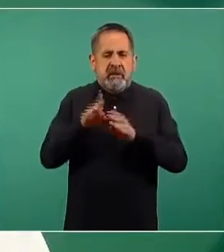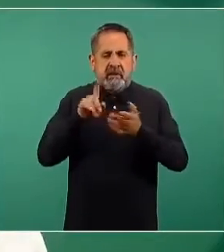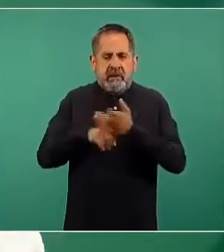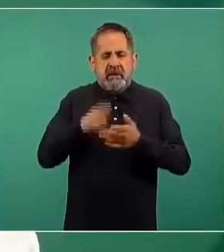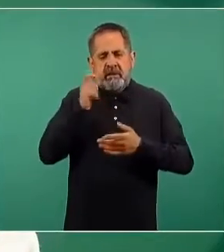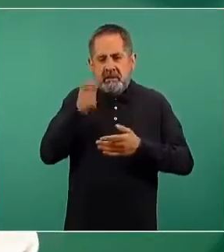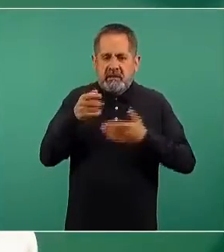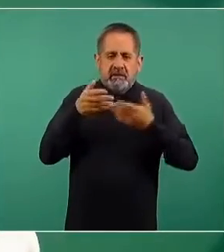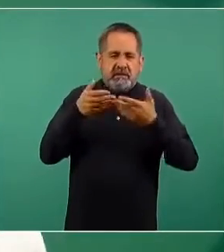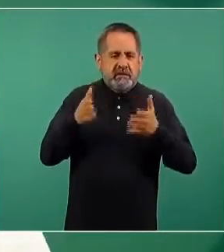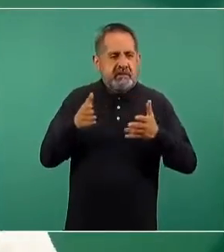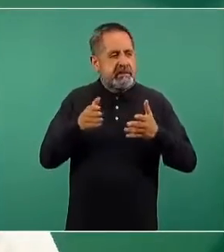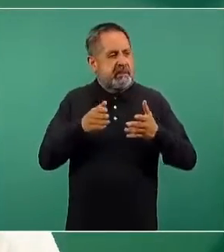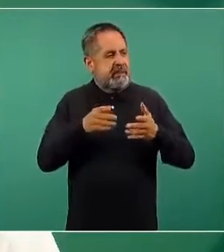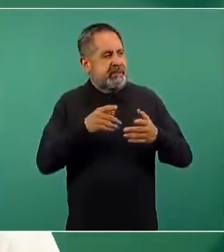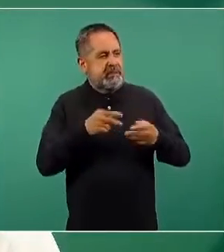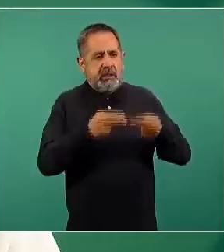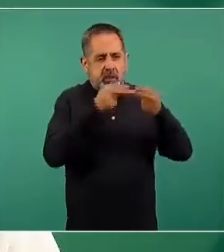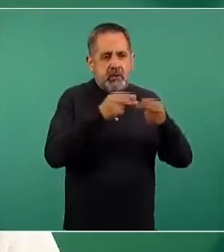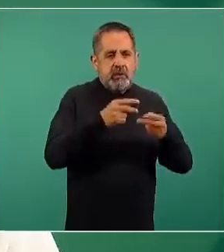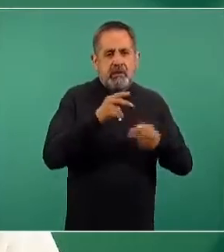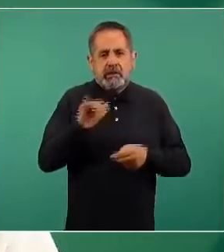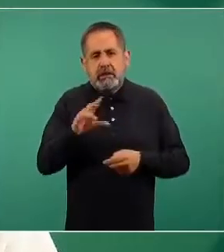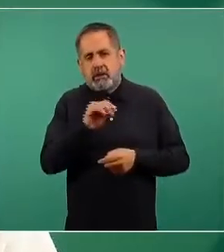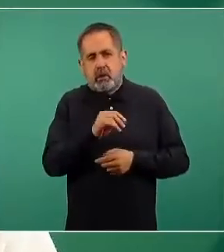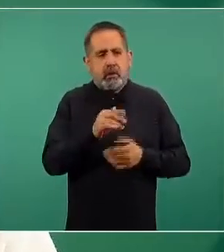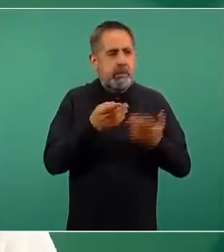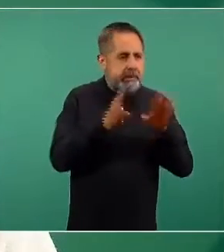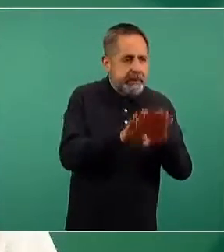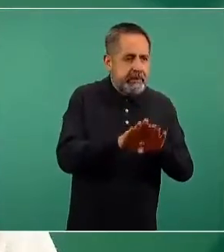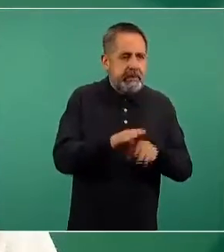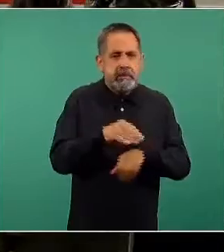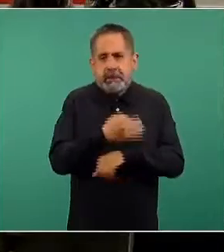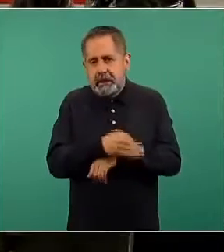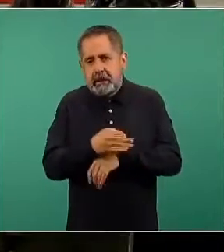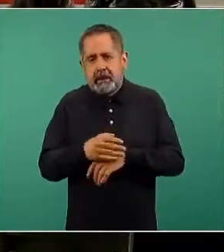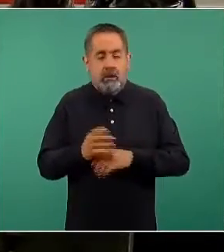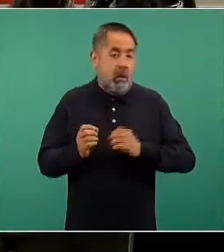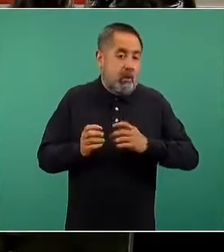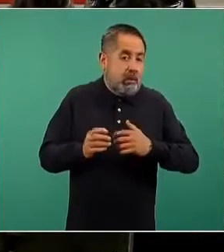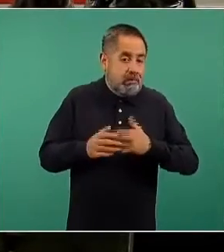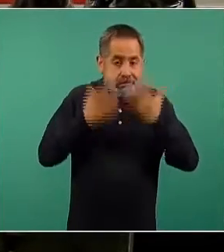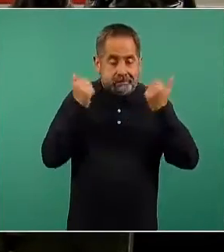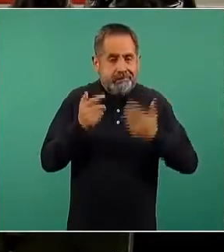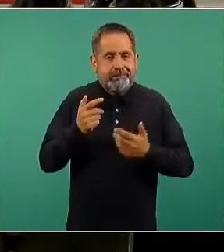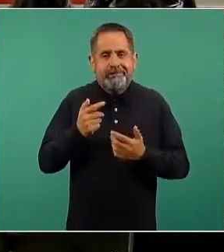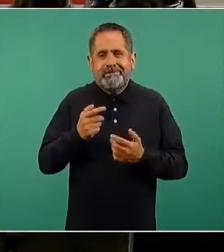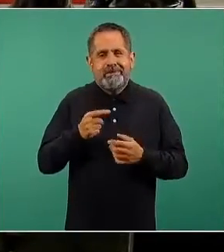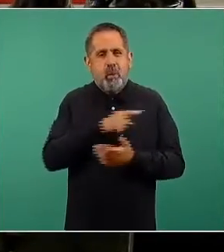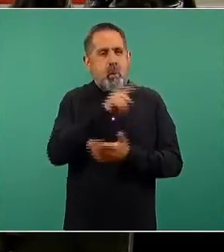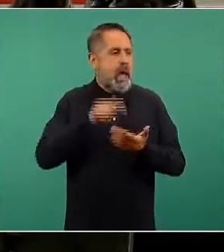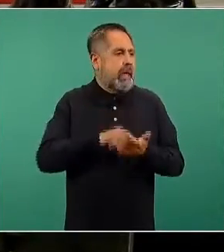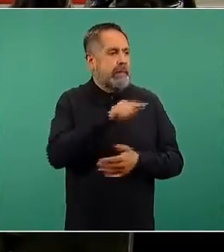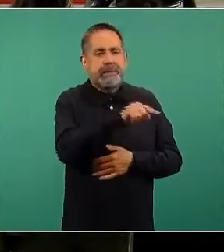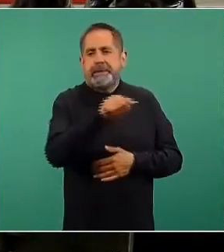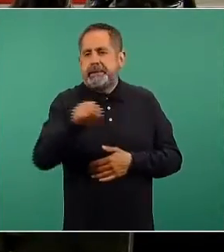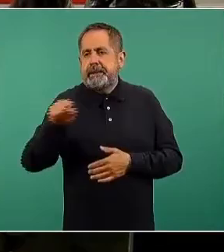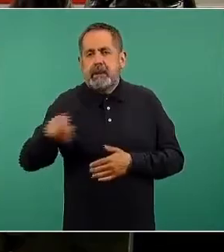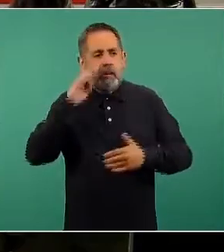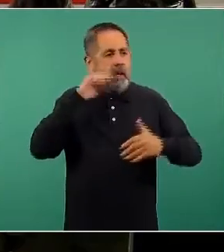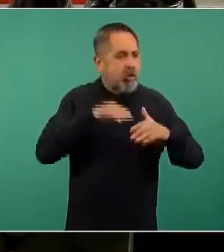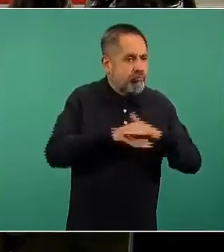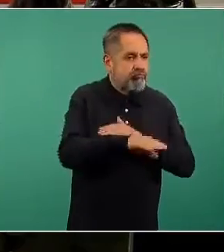apertura o el mantener cerrados temporalmente algunos espacios físicos en